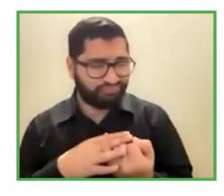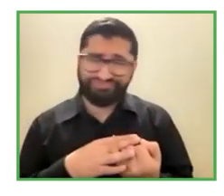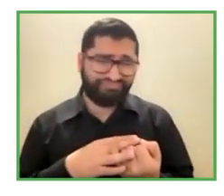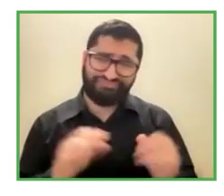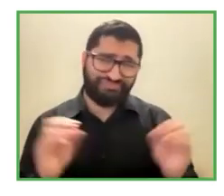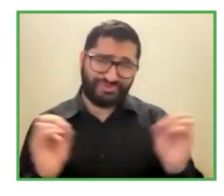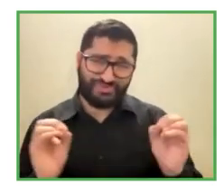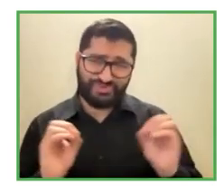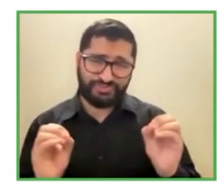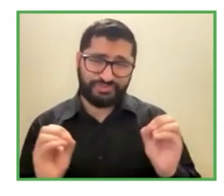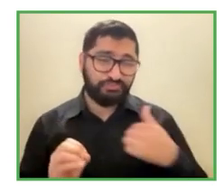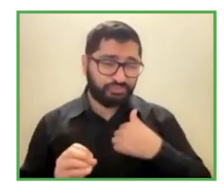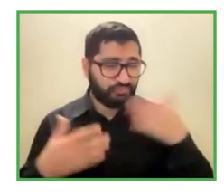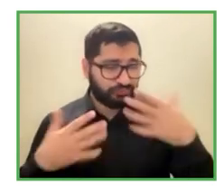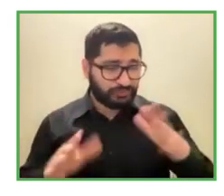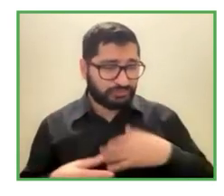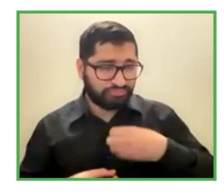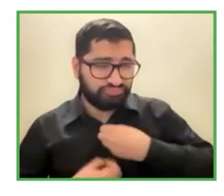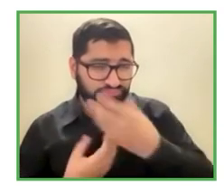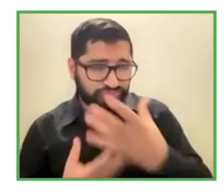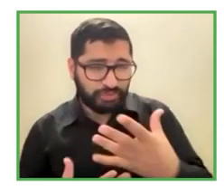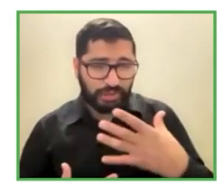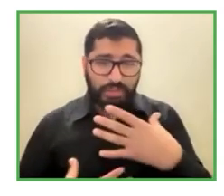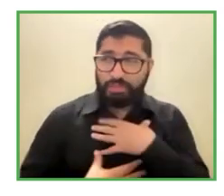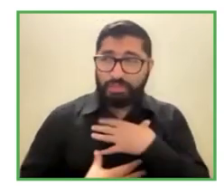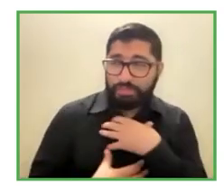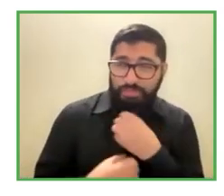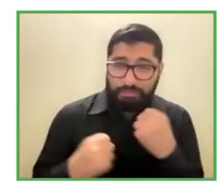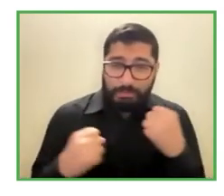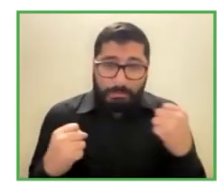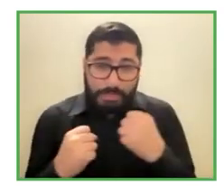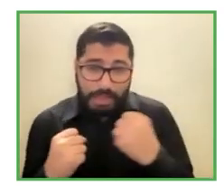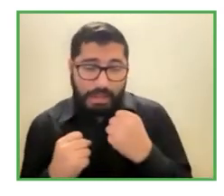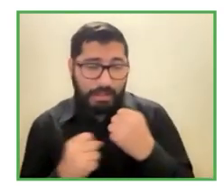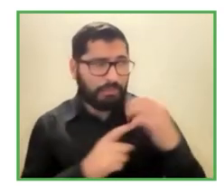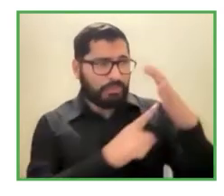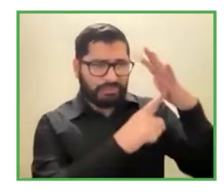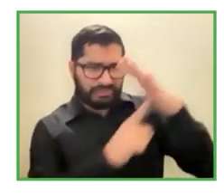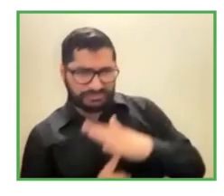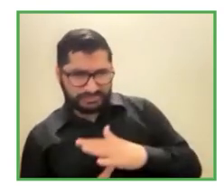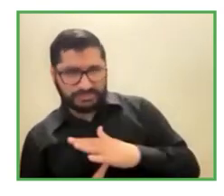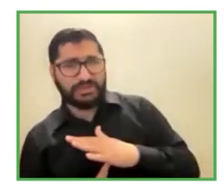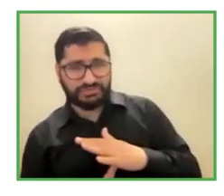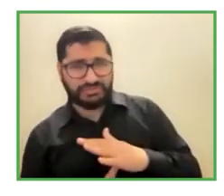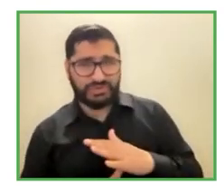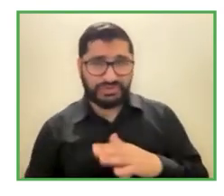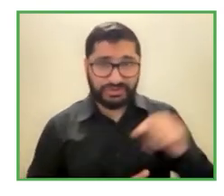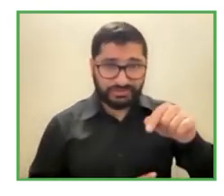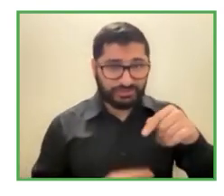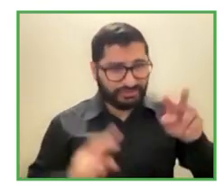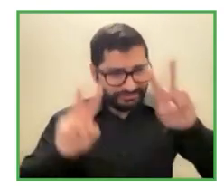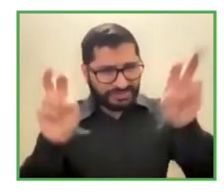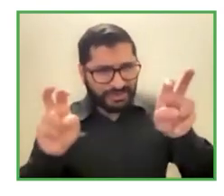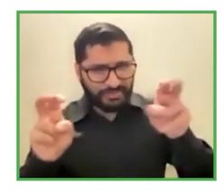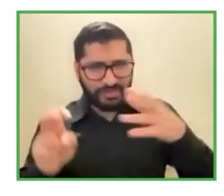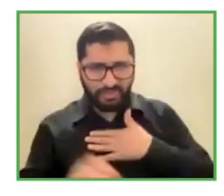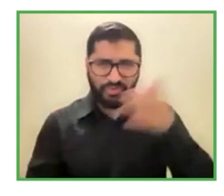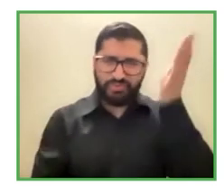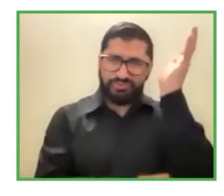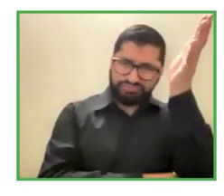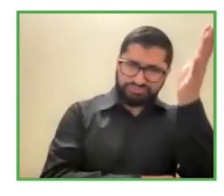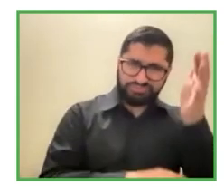prejuicios y lo que ofrece Cengo Chile es tan simple como lavar un auto entonces uno dice bueno pero aquí no hay problema pero